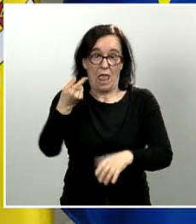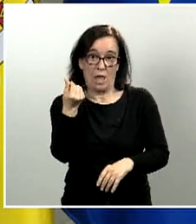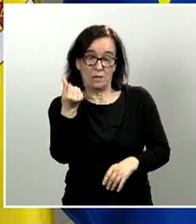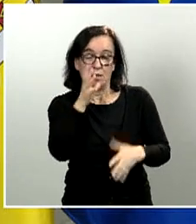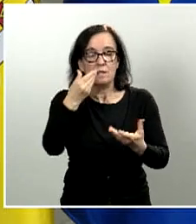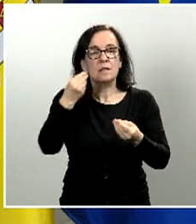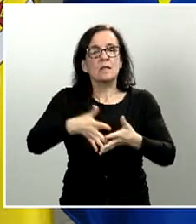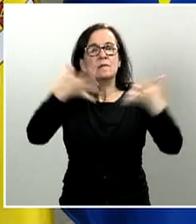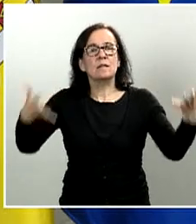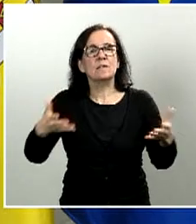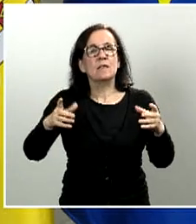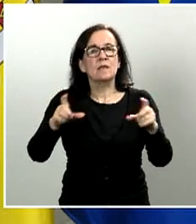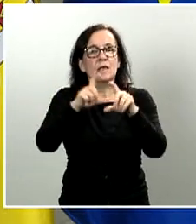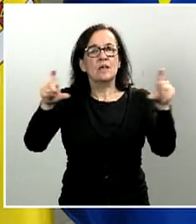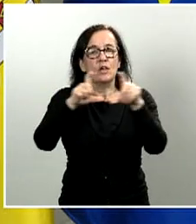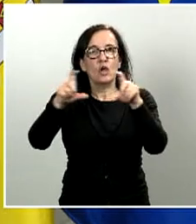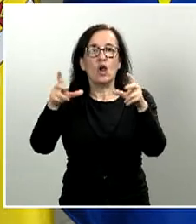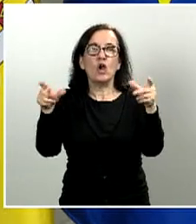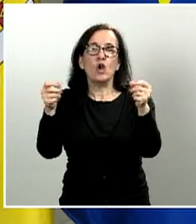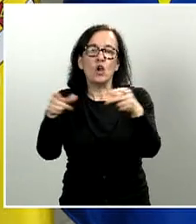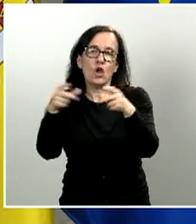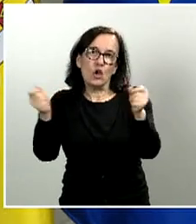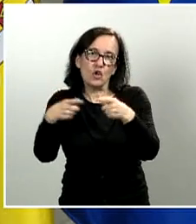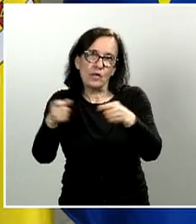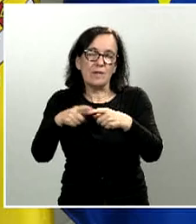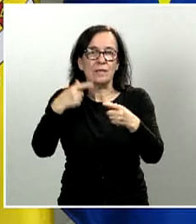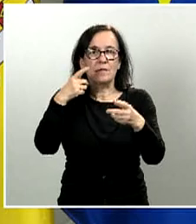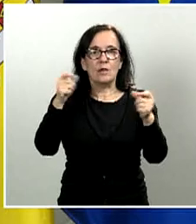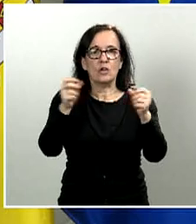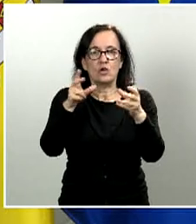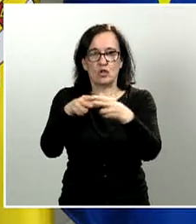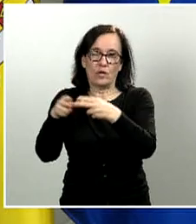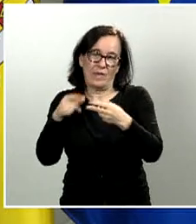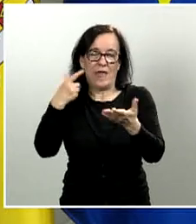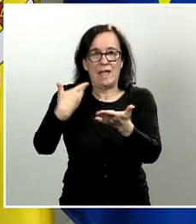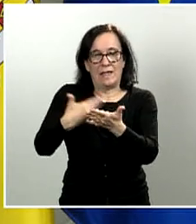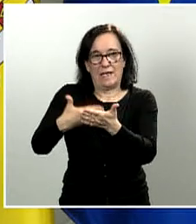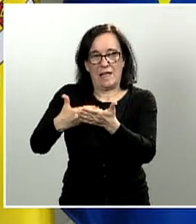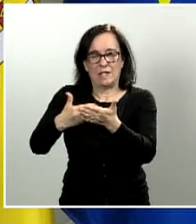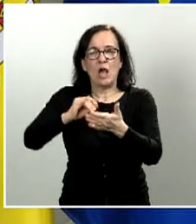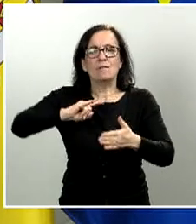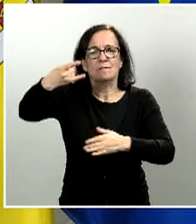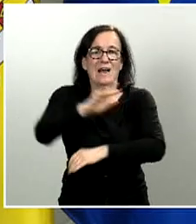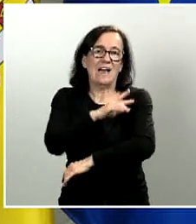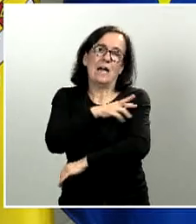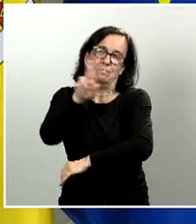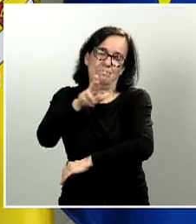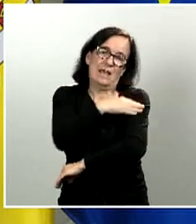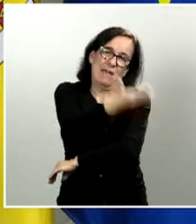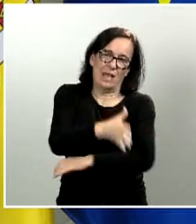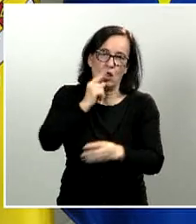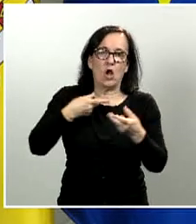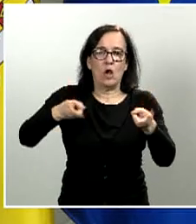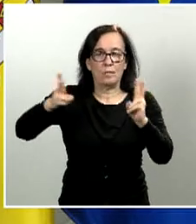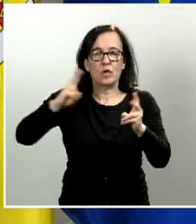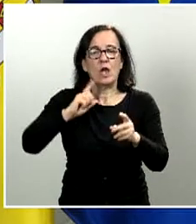de las sociedades de garantía recíproca de las comunidades autónomas mediante un refuerzo de los reavales concedidos por la compañía española de reafianzamiento